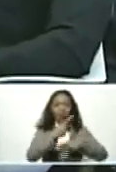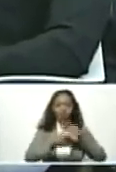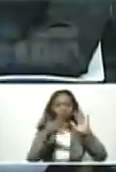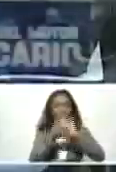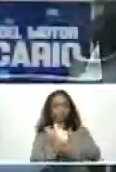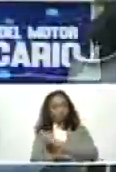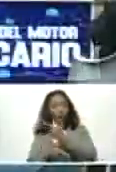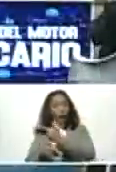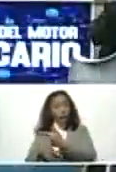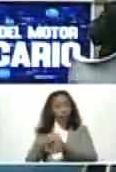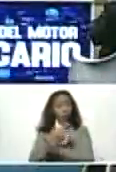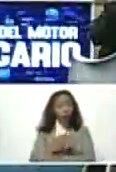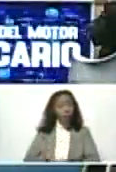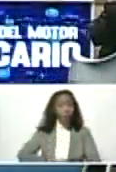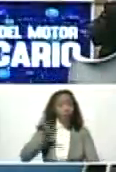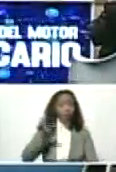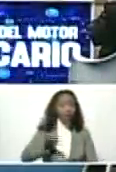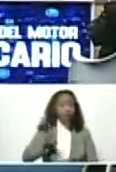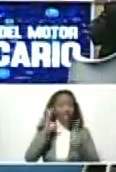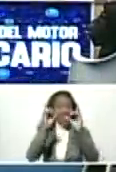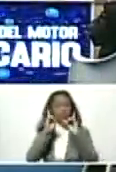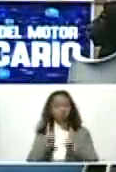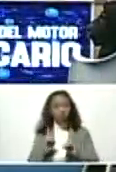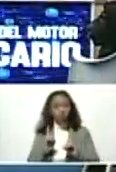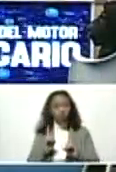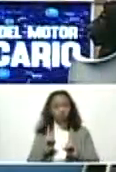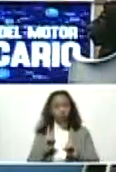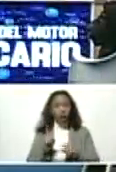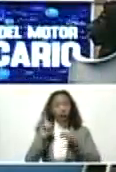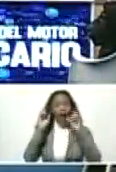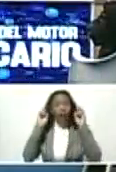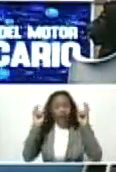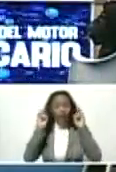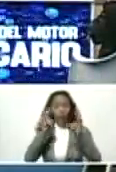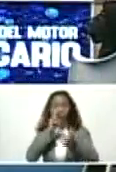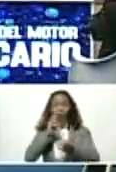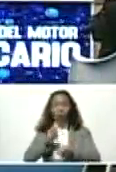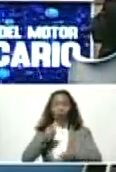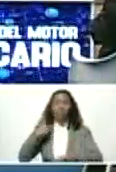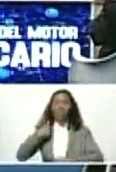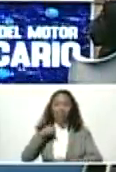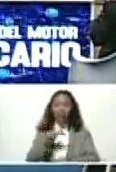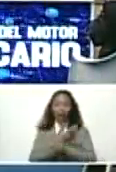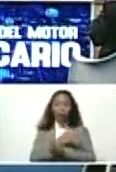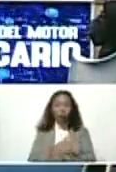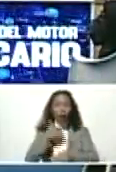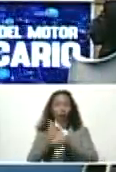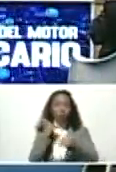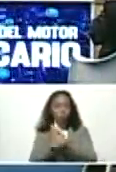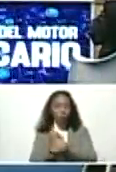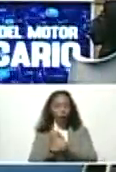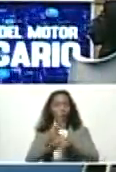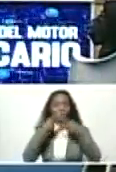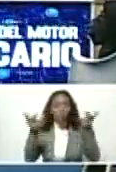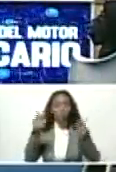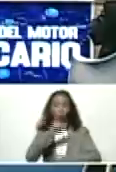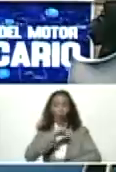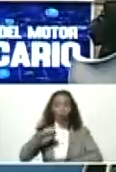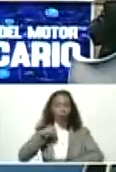Ahí hay que jugar un papel decisivo. El sector bancario tiene que jugar, tanto público como privado,